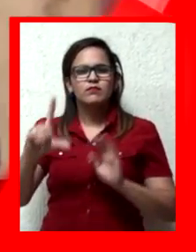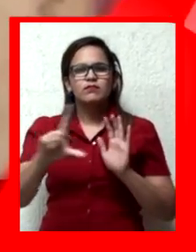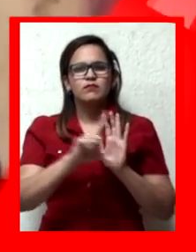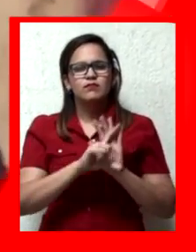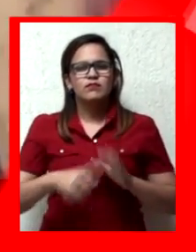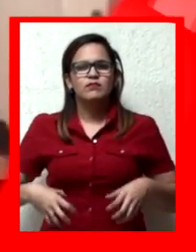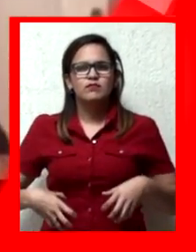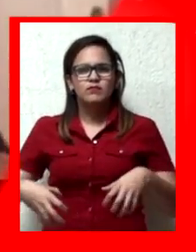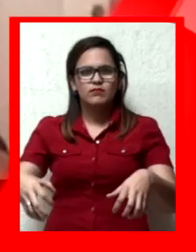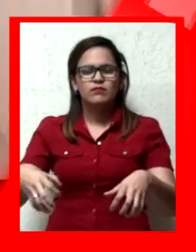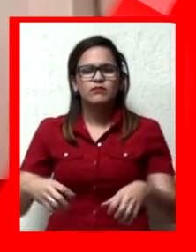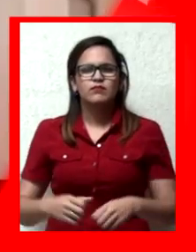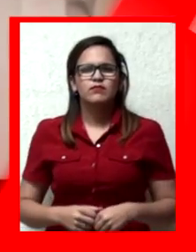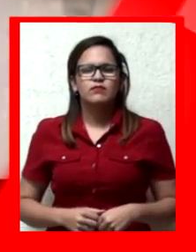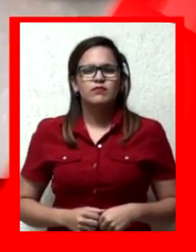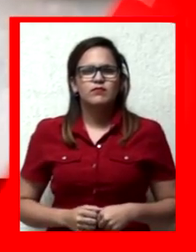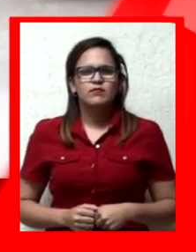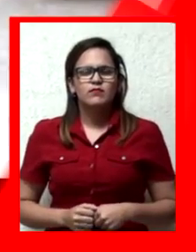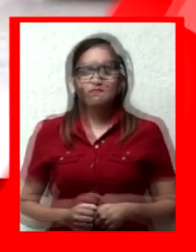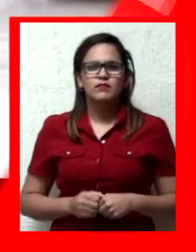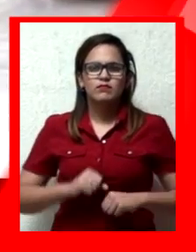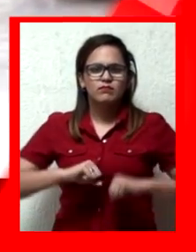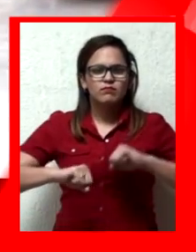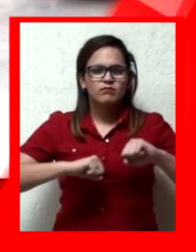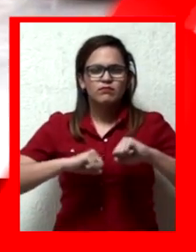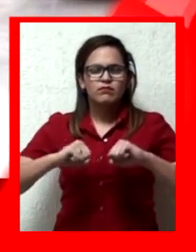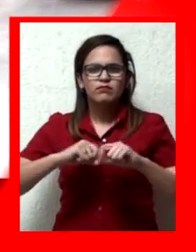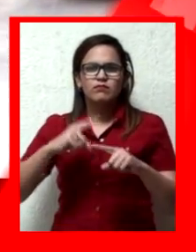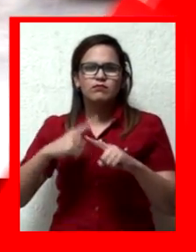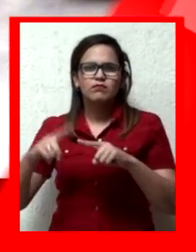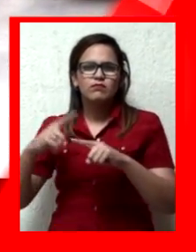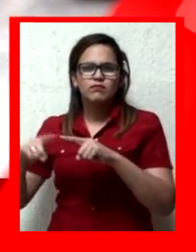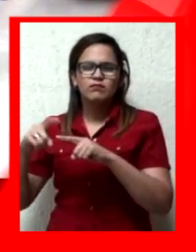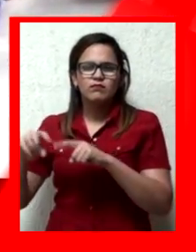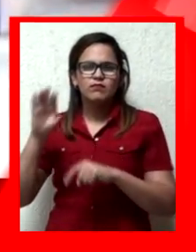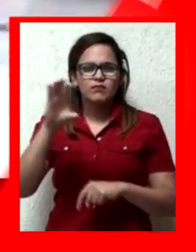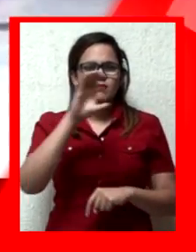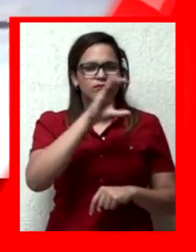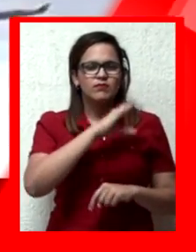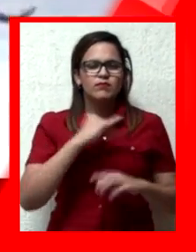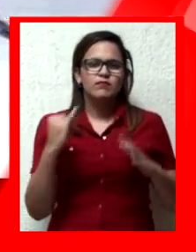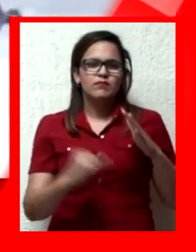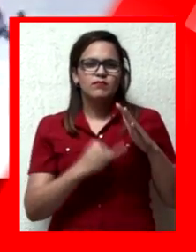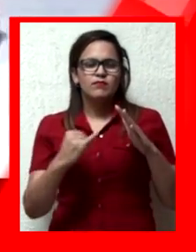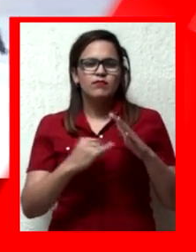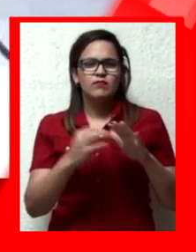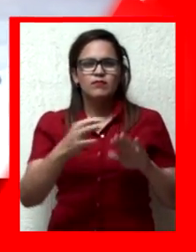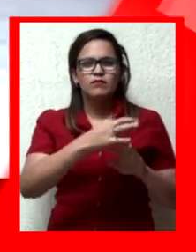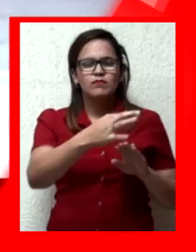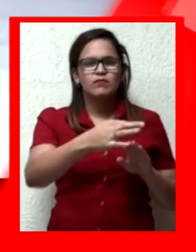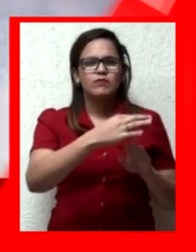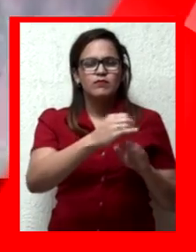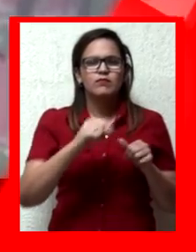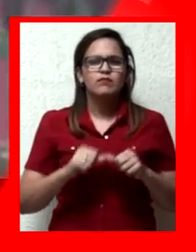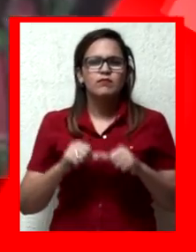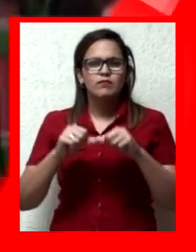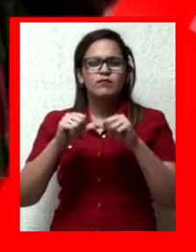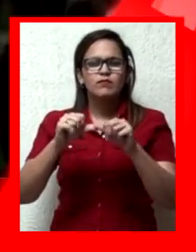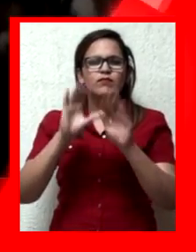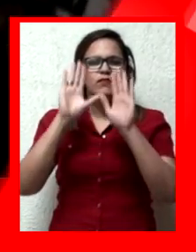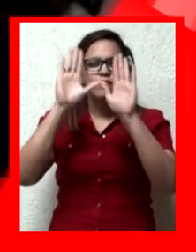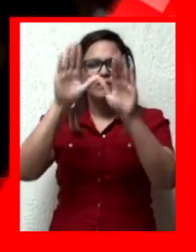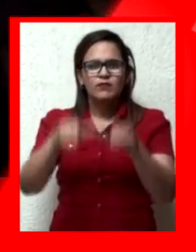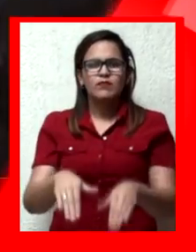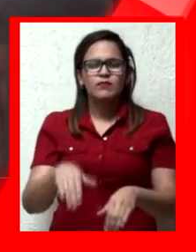procuraduría y registros civiles Articulación a través de nuestros institutos municipales para la consecución de metas y la